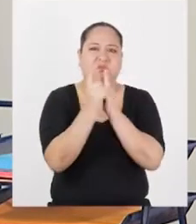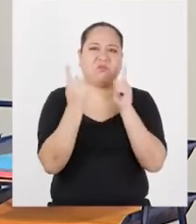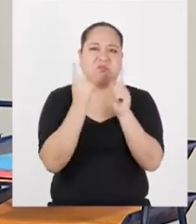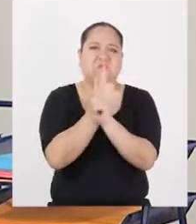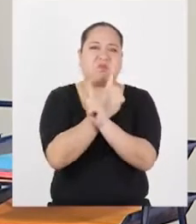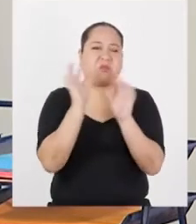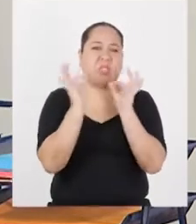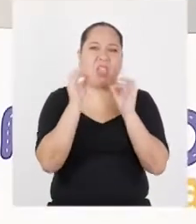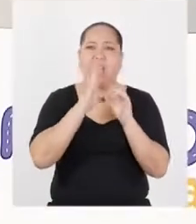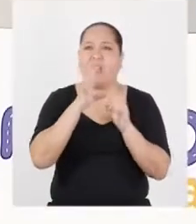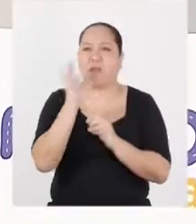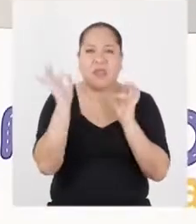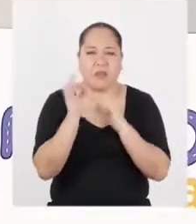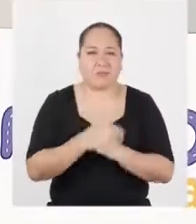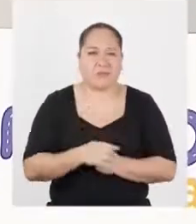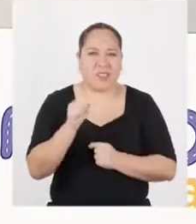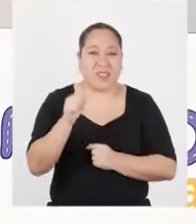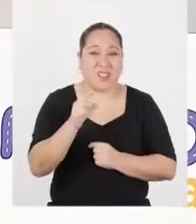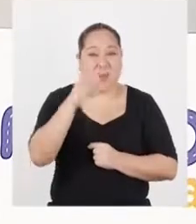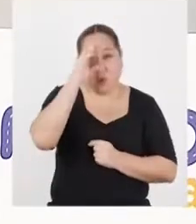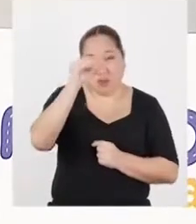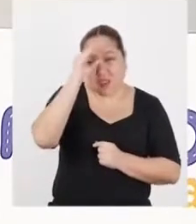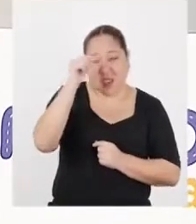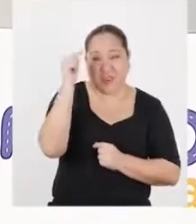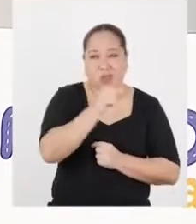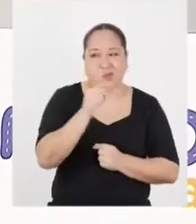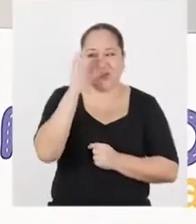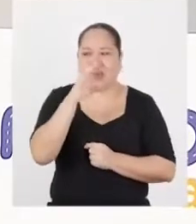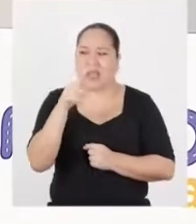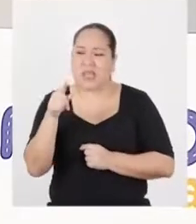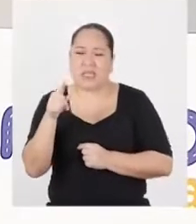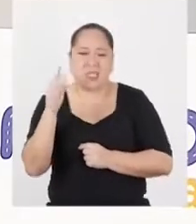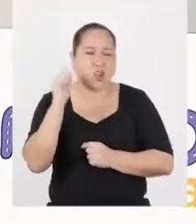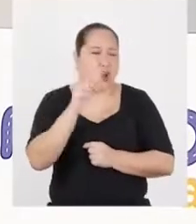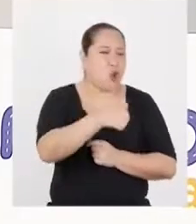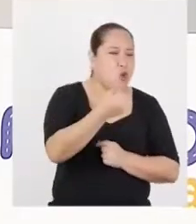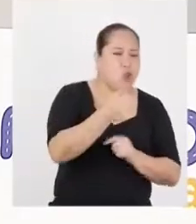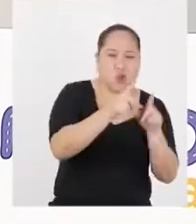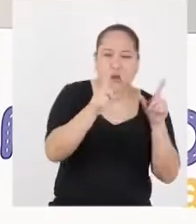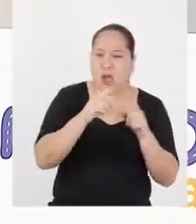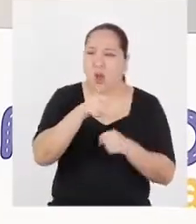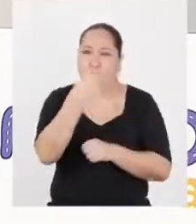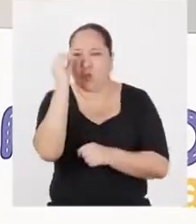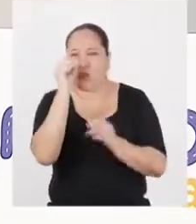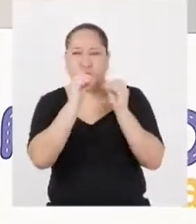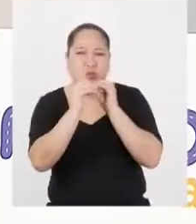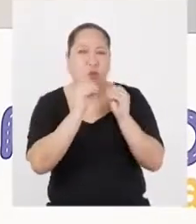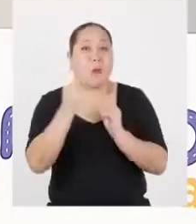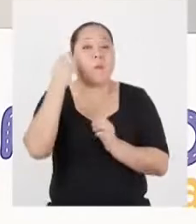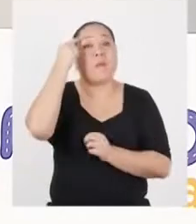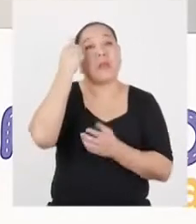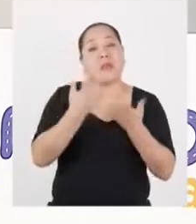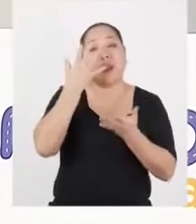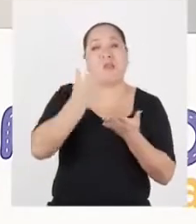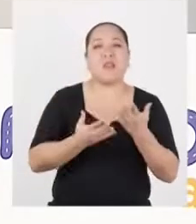nadie comenta nada. Y esto lleva a chicas y chicos a buscar una solución por su cuenta. Y entonces piensan que la